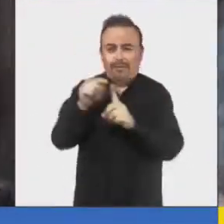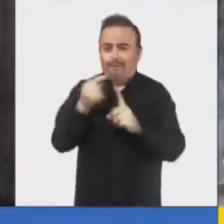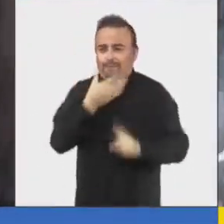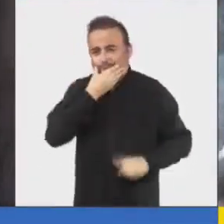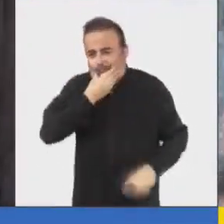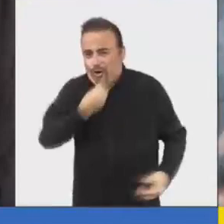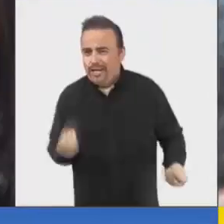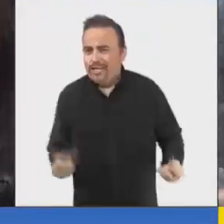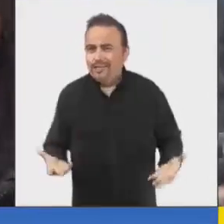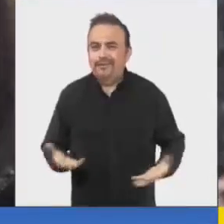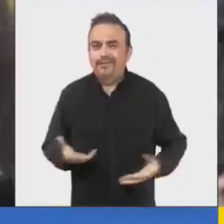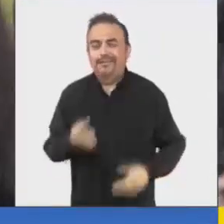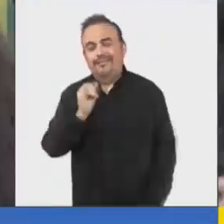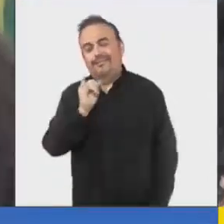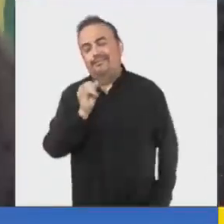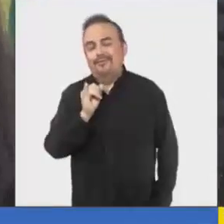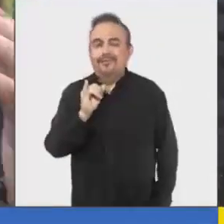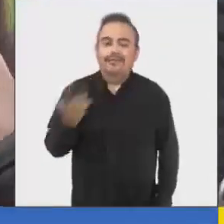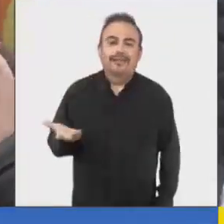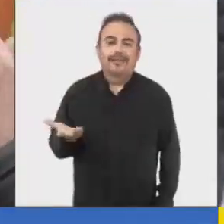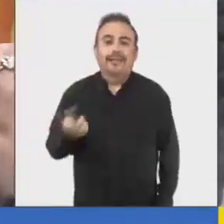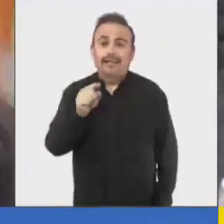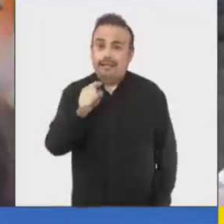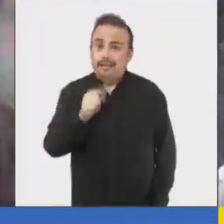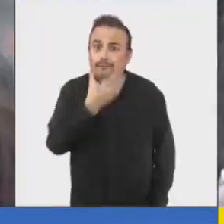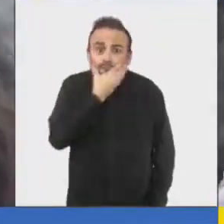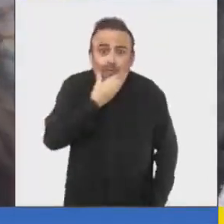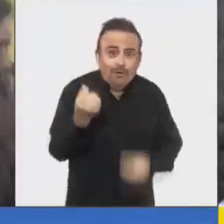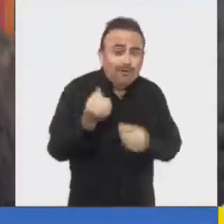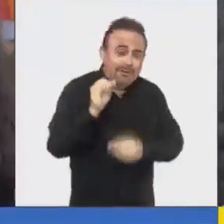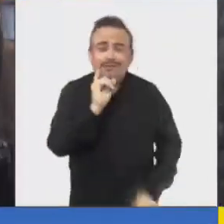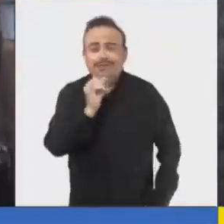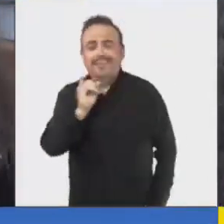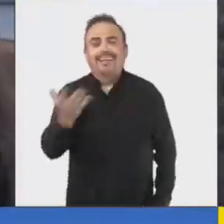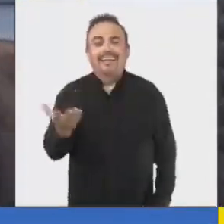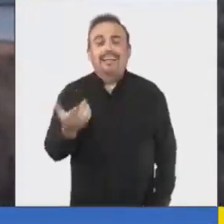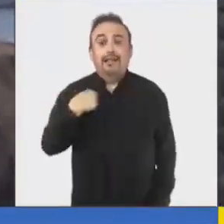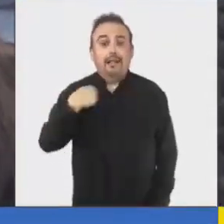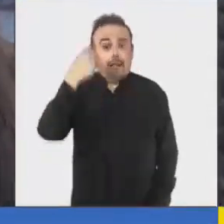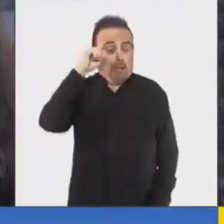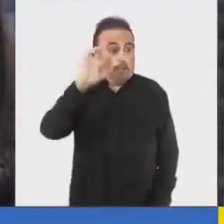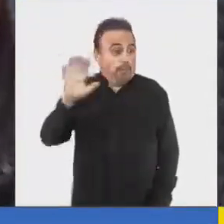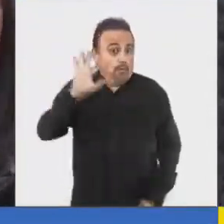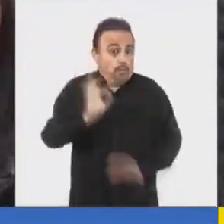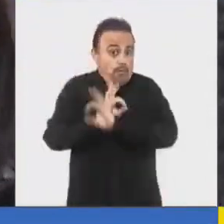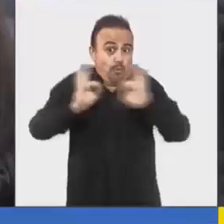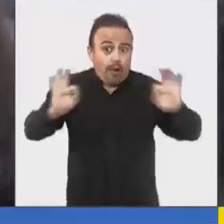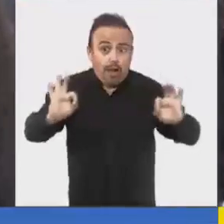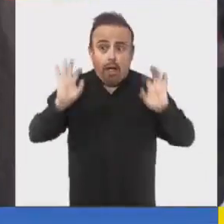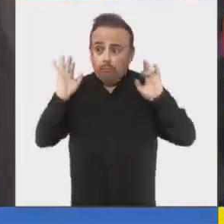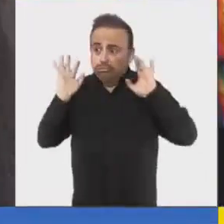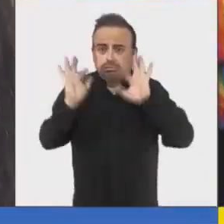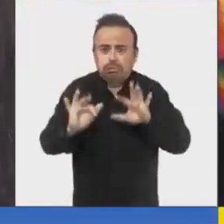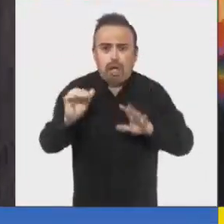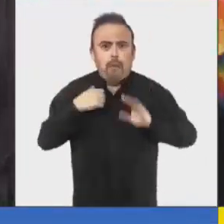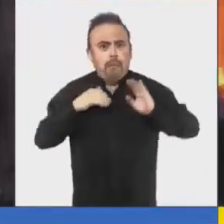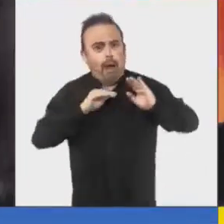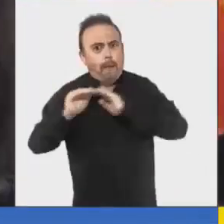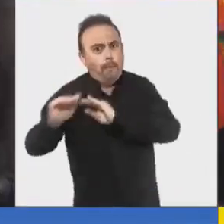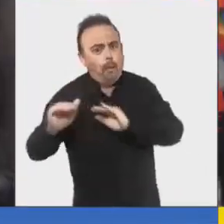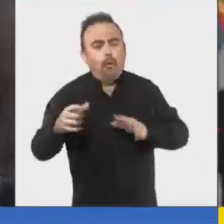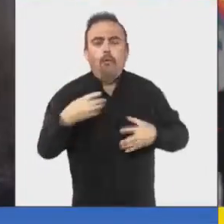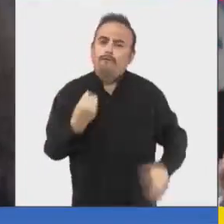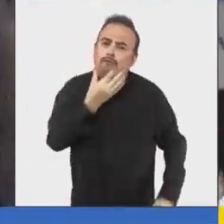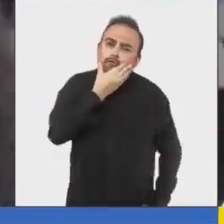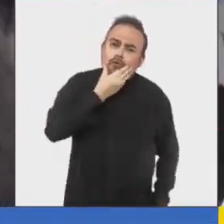es bonito. Sí, es que de verdad es muy bonito porque uno nunca se imagina que tampoco hay tanta gente apoyando y